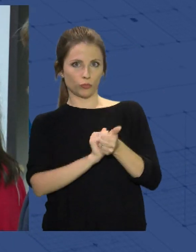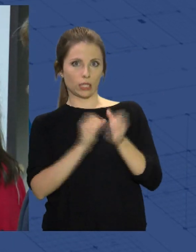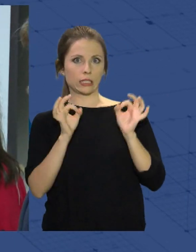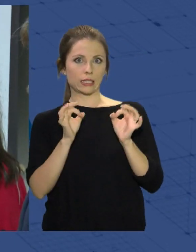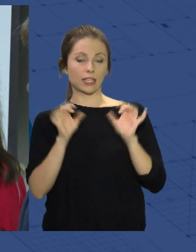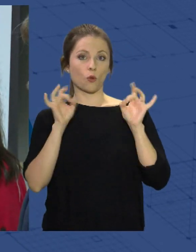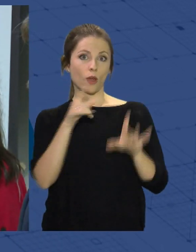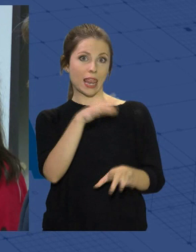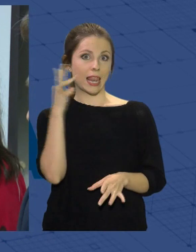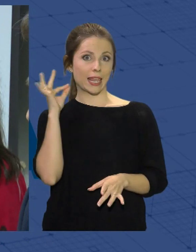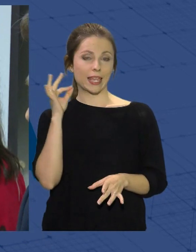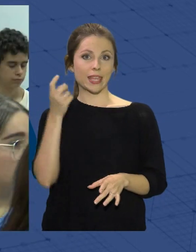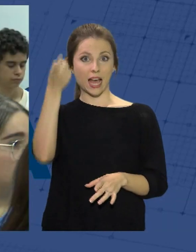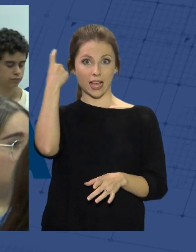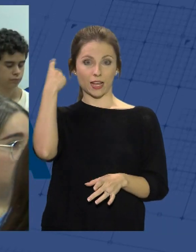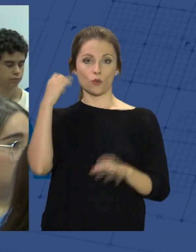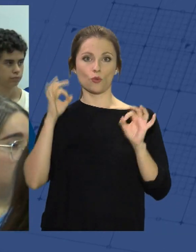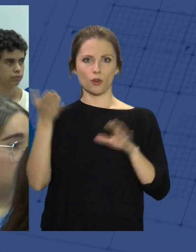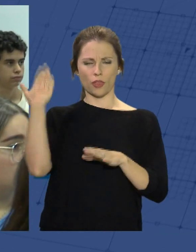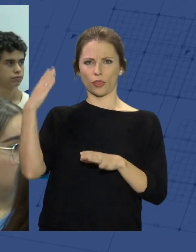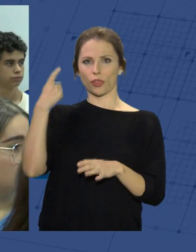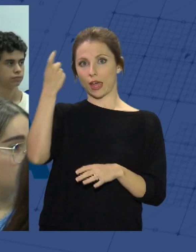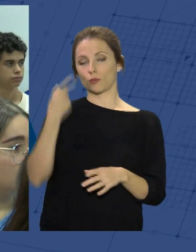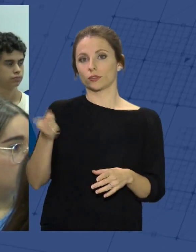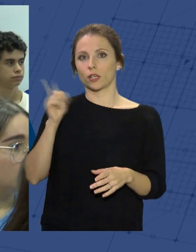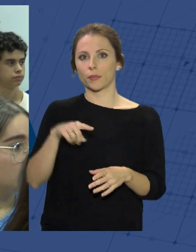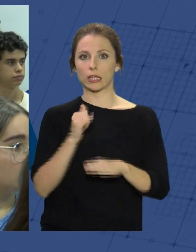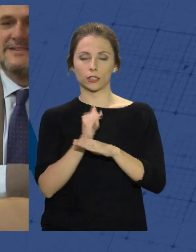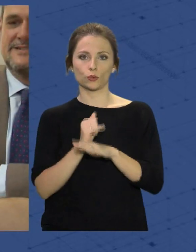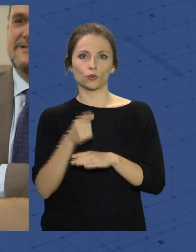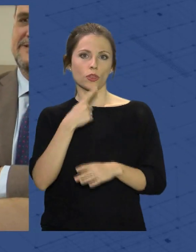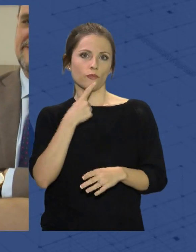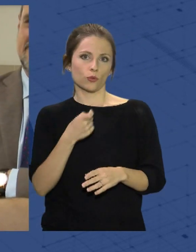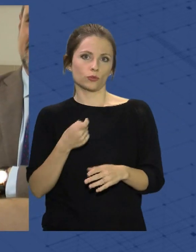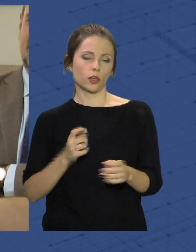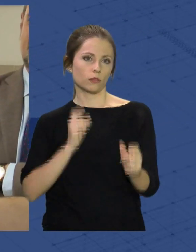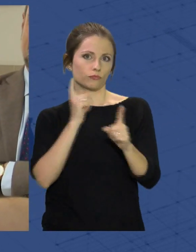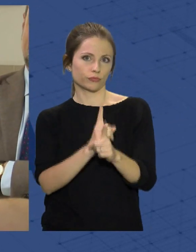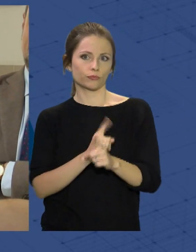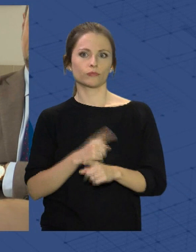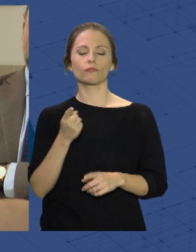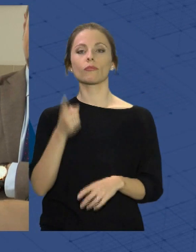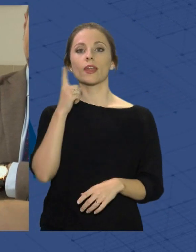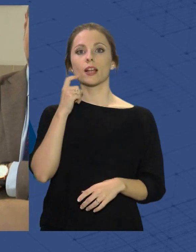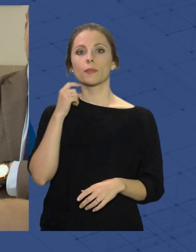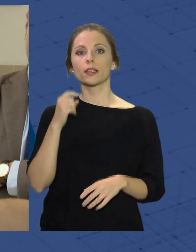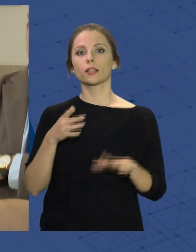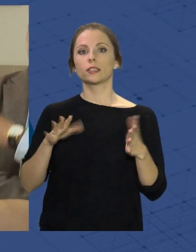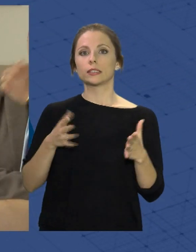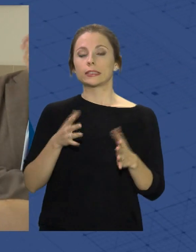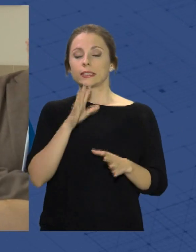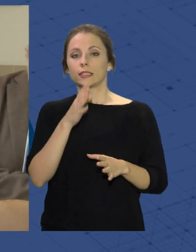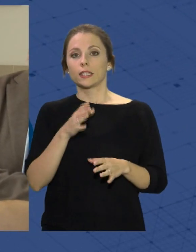fue alumna de un instituto y se ha enfrentado a sus mismas dificultades. Transmitir a través de lo que son nuestros